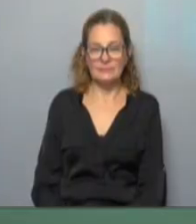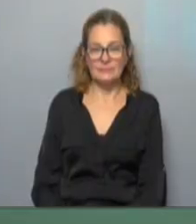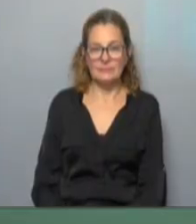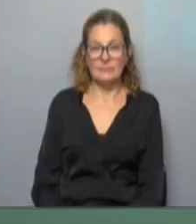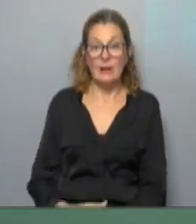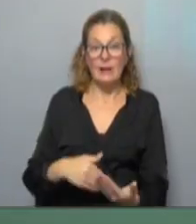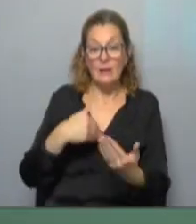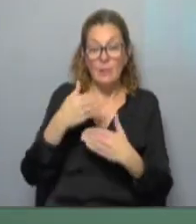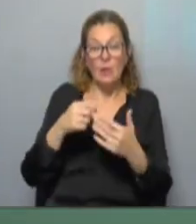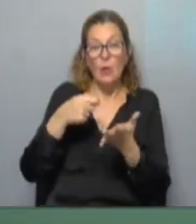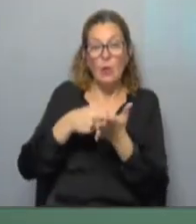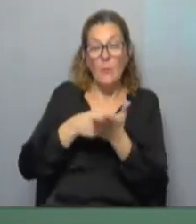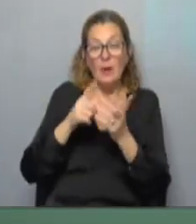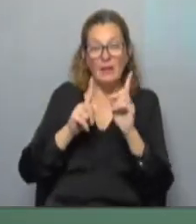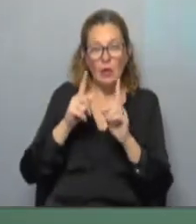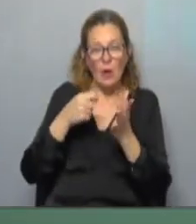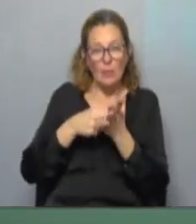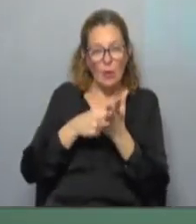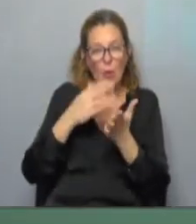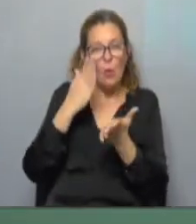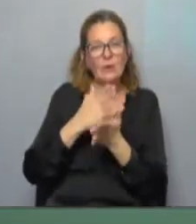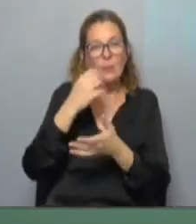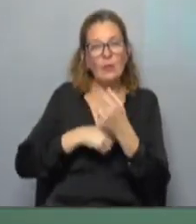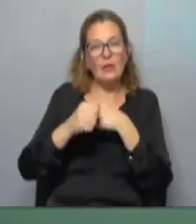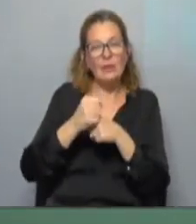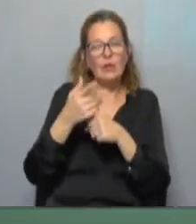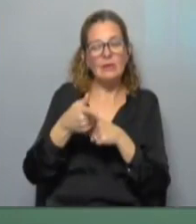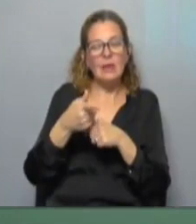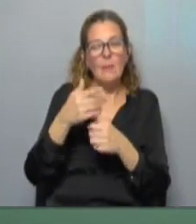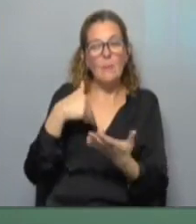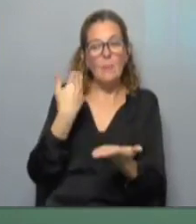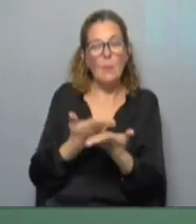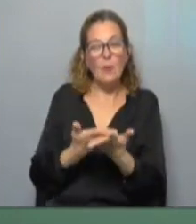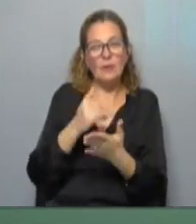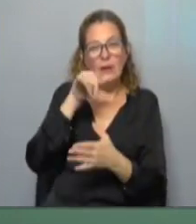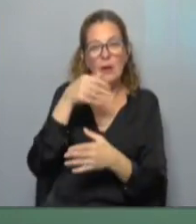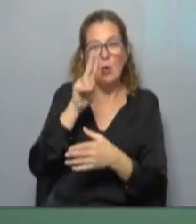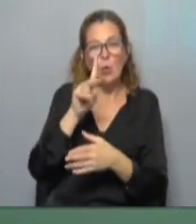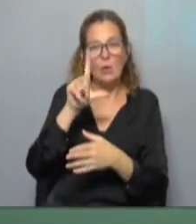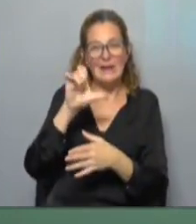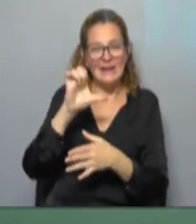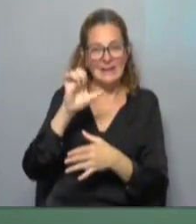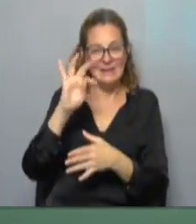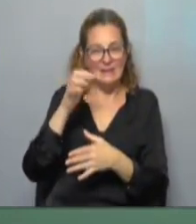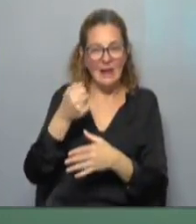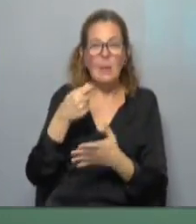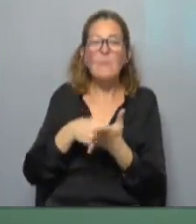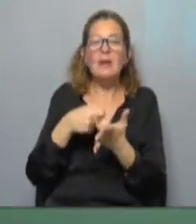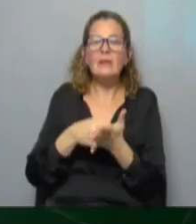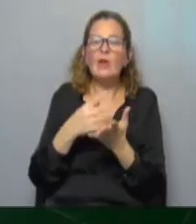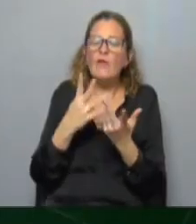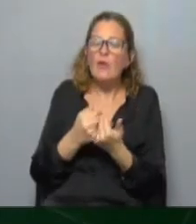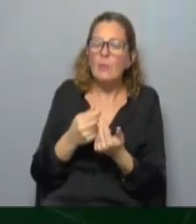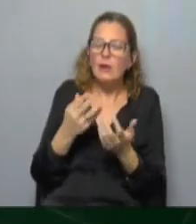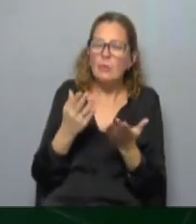seguimiento a algunos precios en los últimos años entre otras cosas propone para su informe de hoy Julieta Núñez Tomás Juli ¿qué precios y de qué